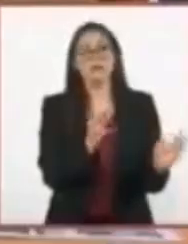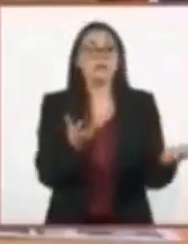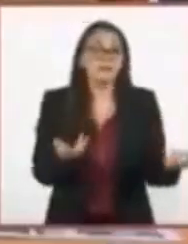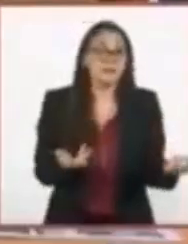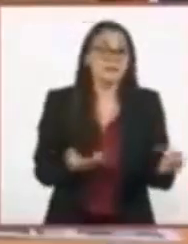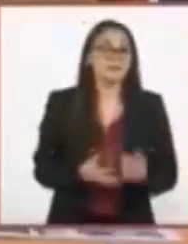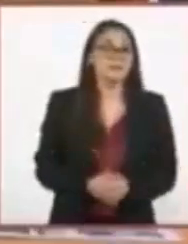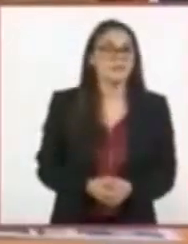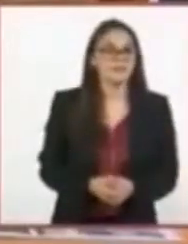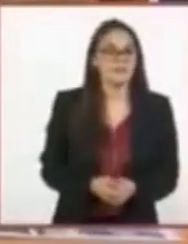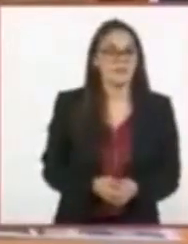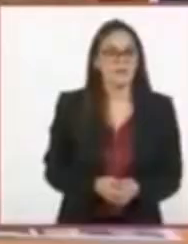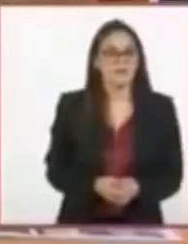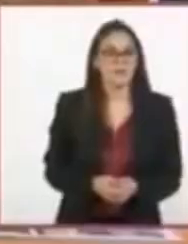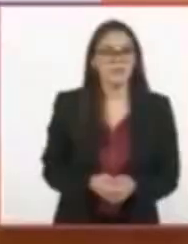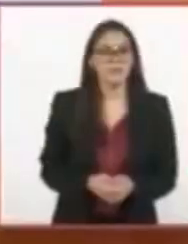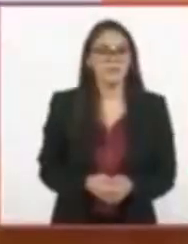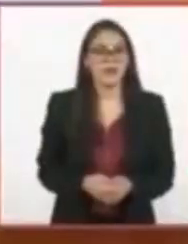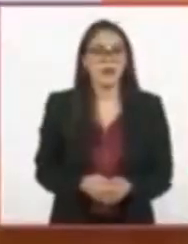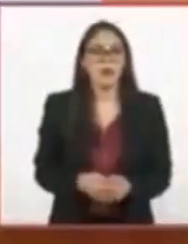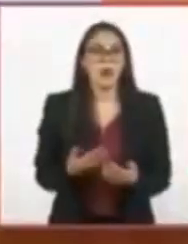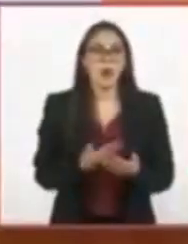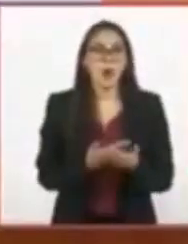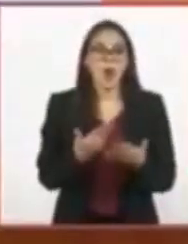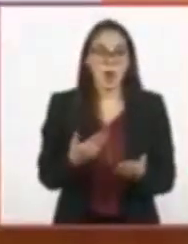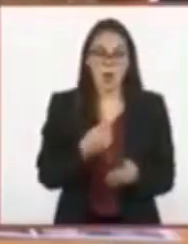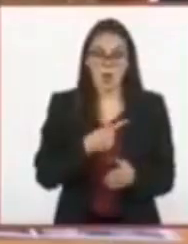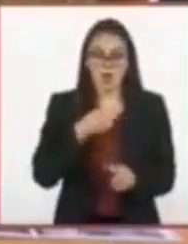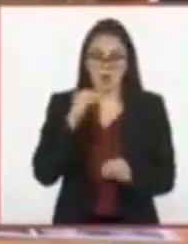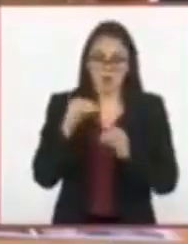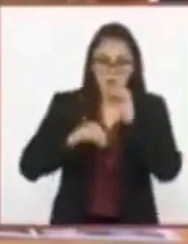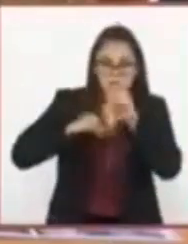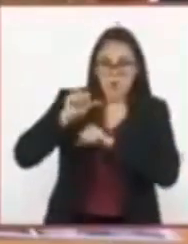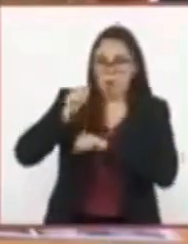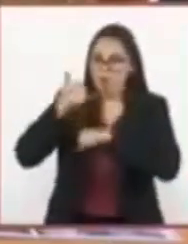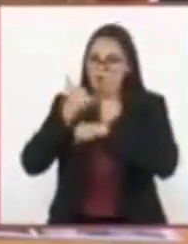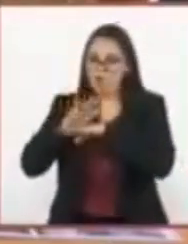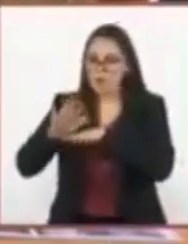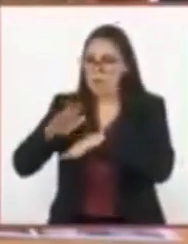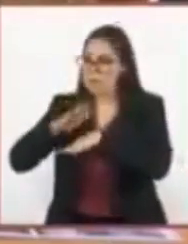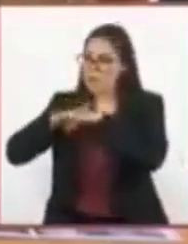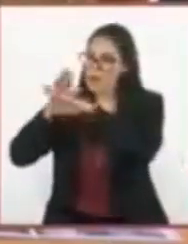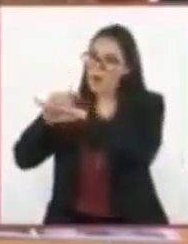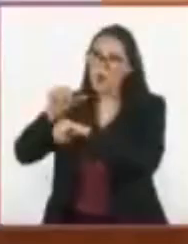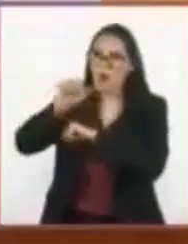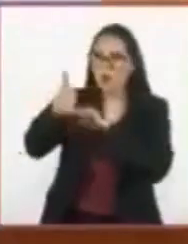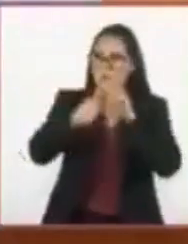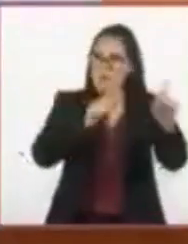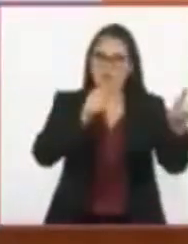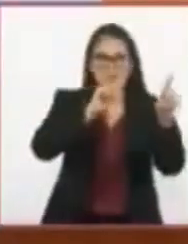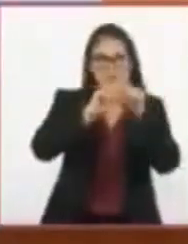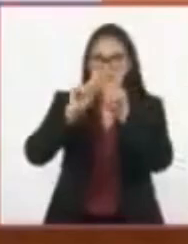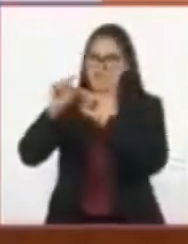comunicativo que planteamos. Lo enriquecemos con más información de diversas fuentes.